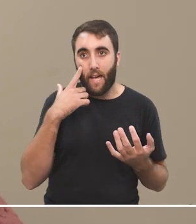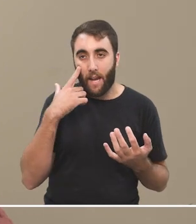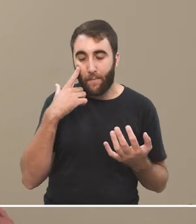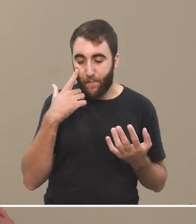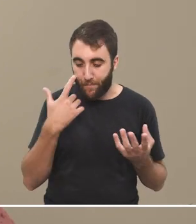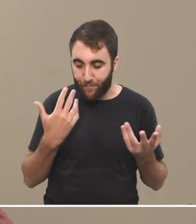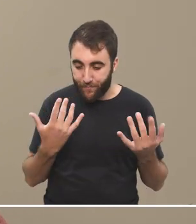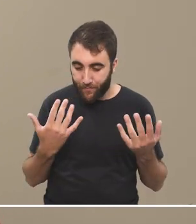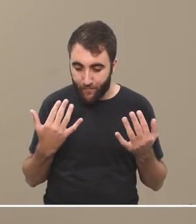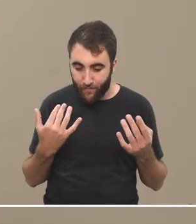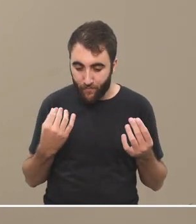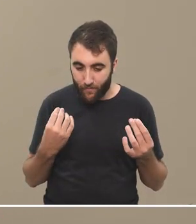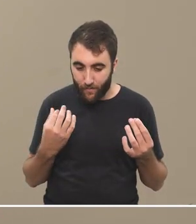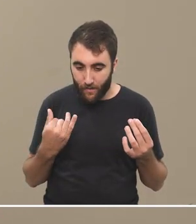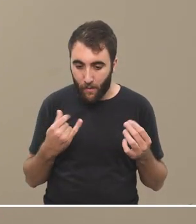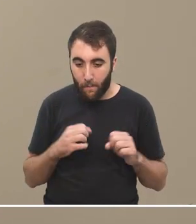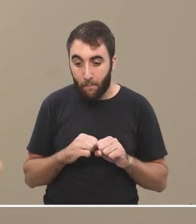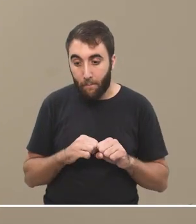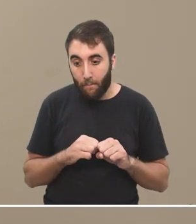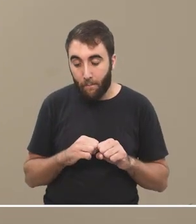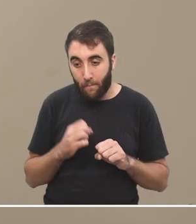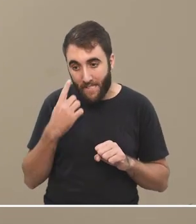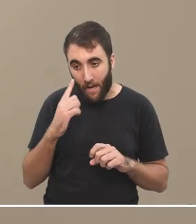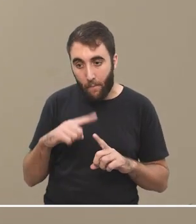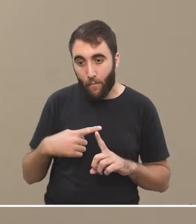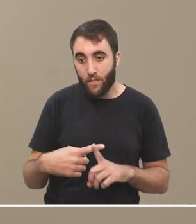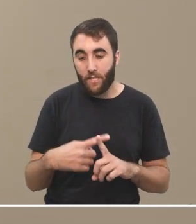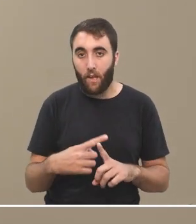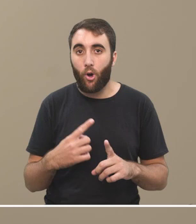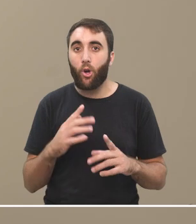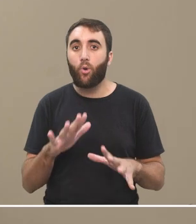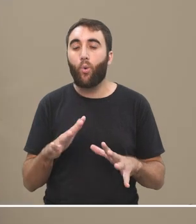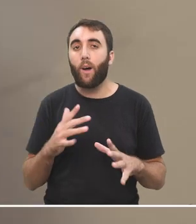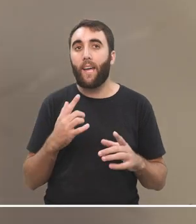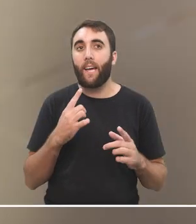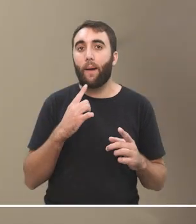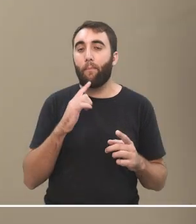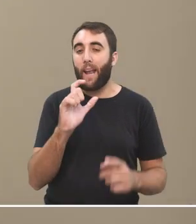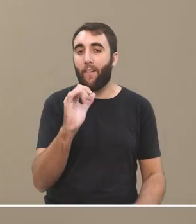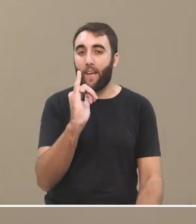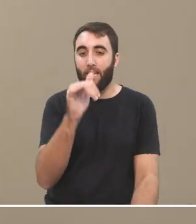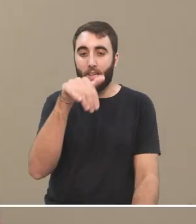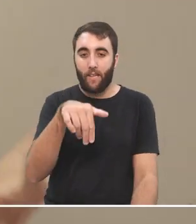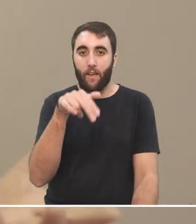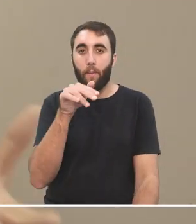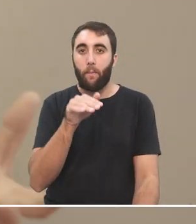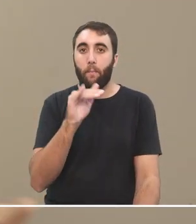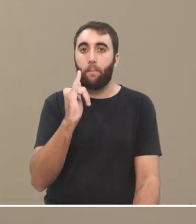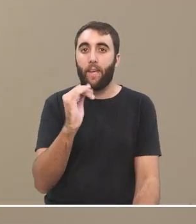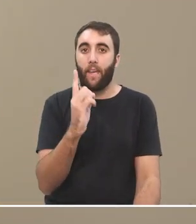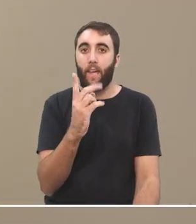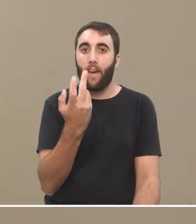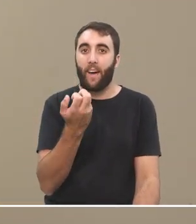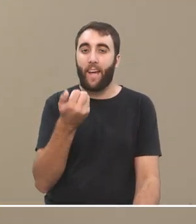positivar la noción de inmigrante, si queremos usar esa